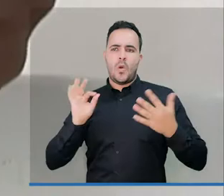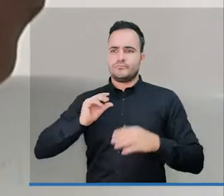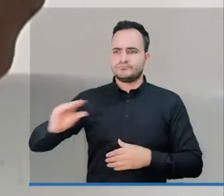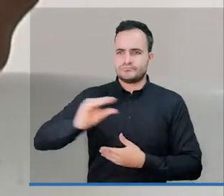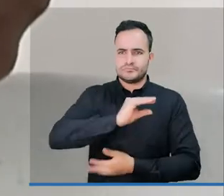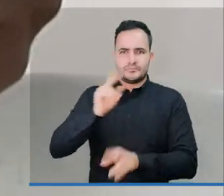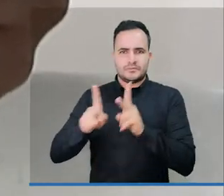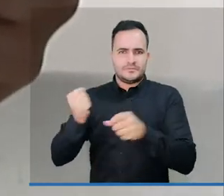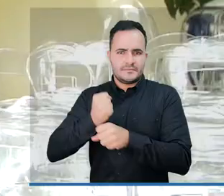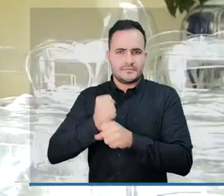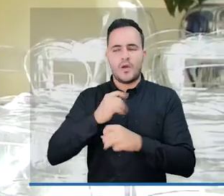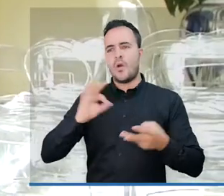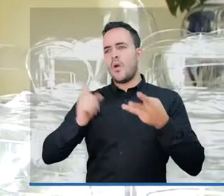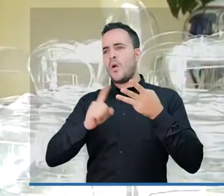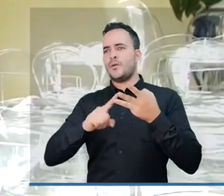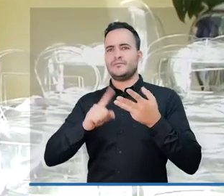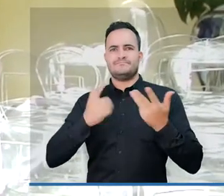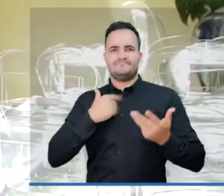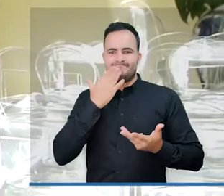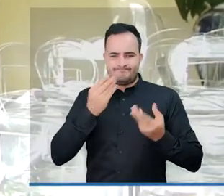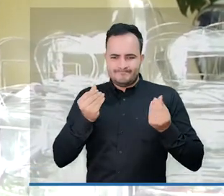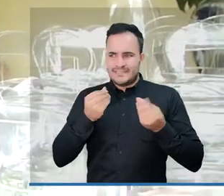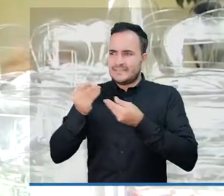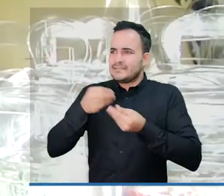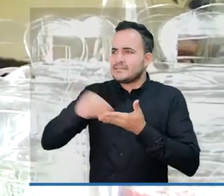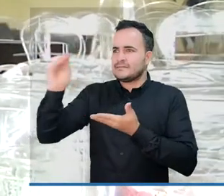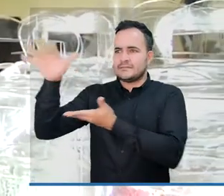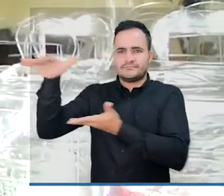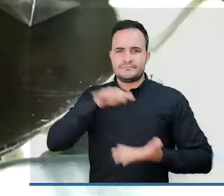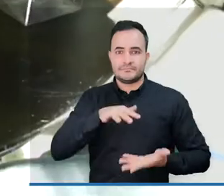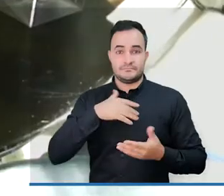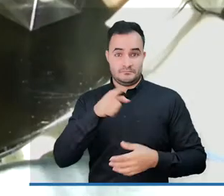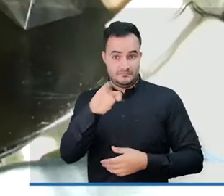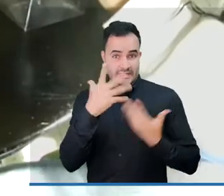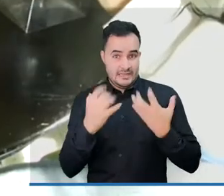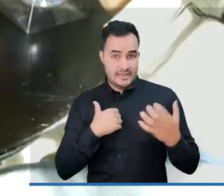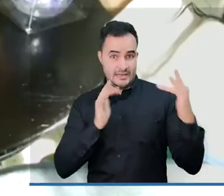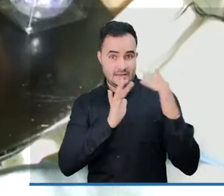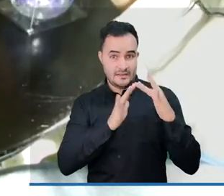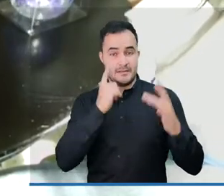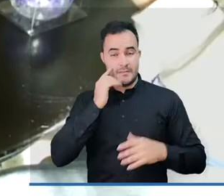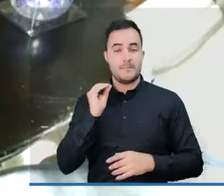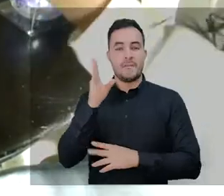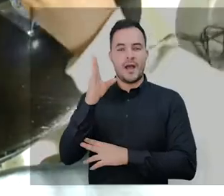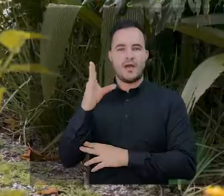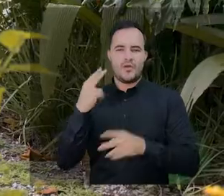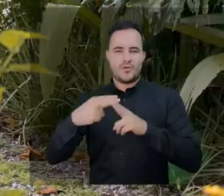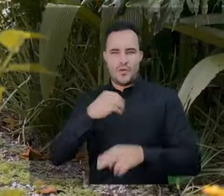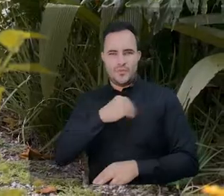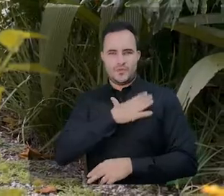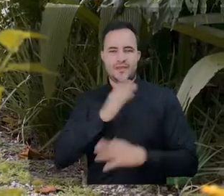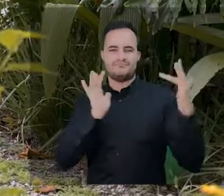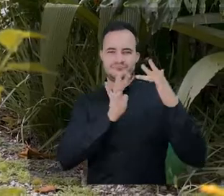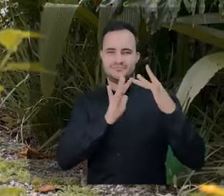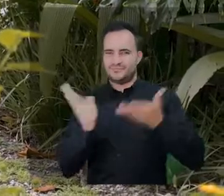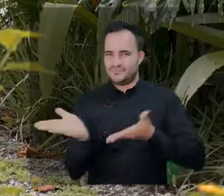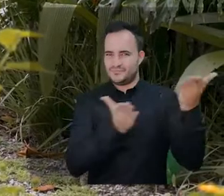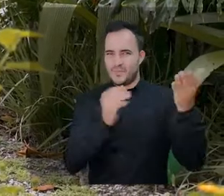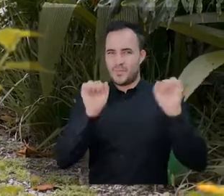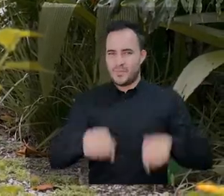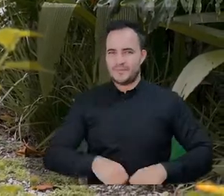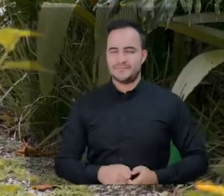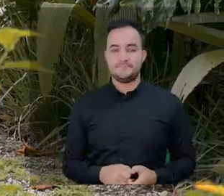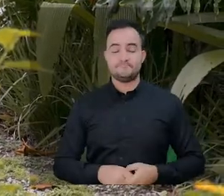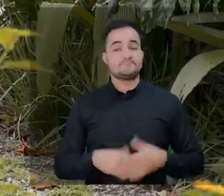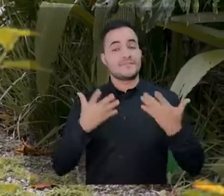mejorar su liquidez. Para recibir asesoría, los empresarios pueden comunicarse con el Banco de las Oportunidades. Terminamos otra emisión